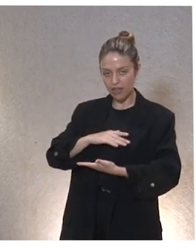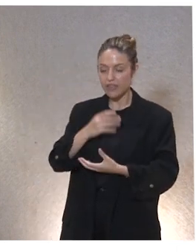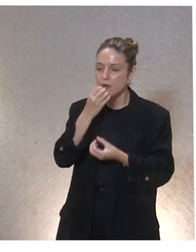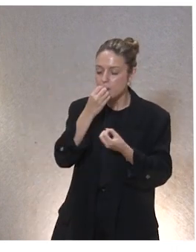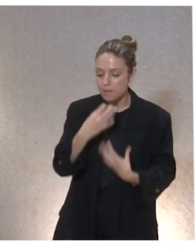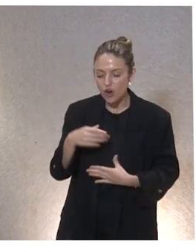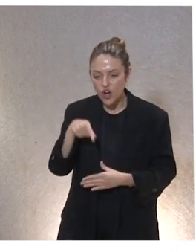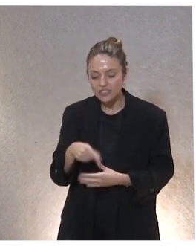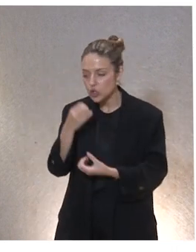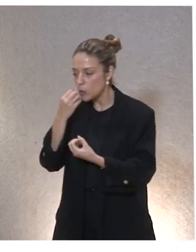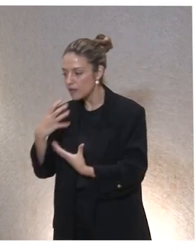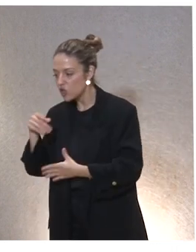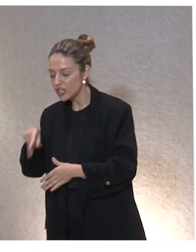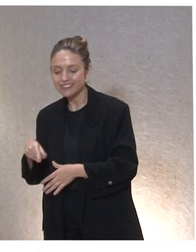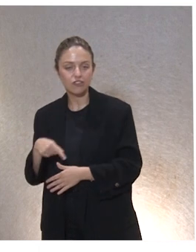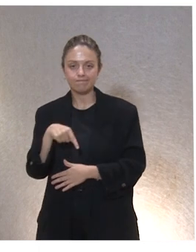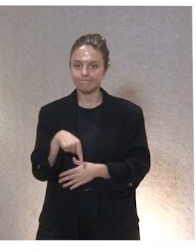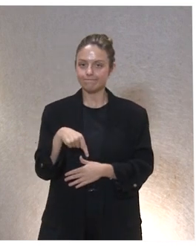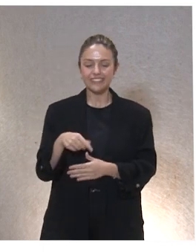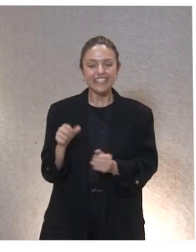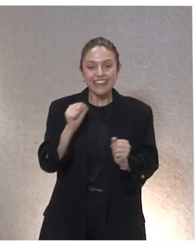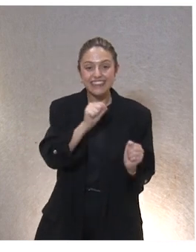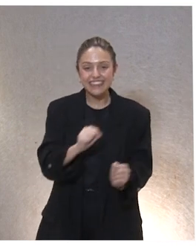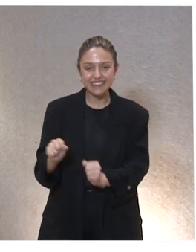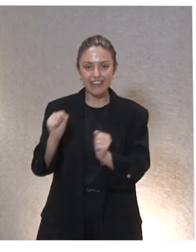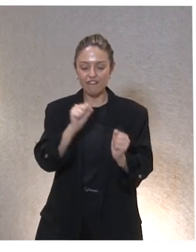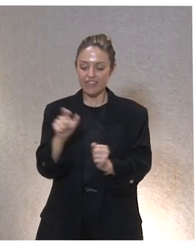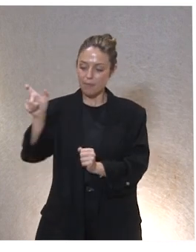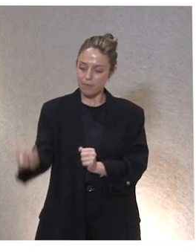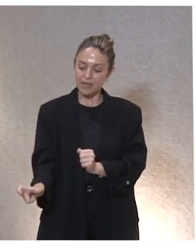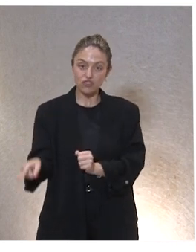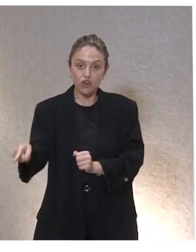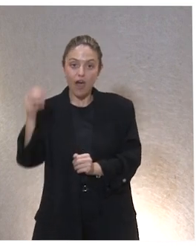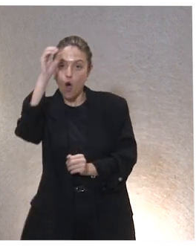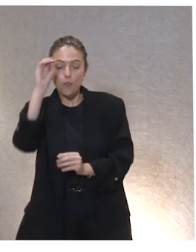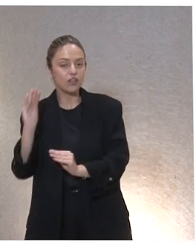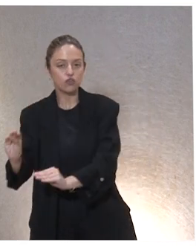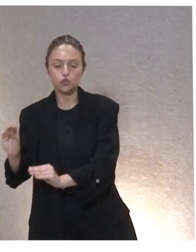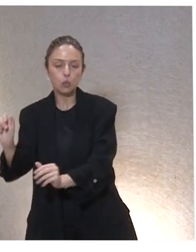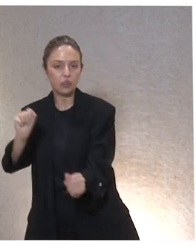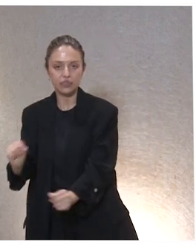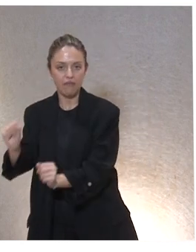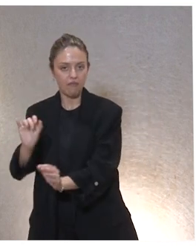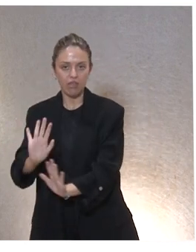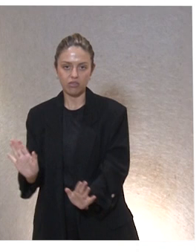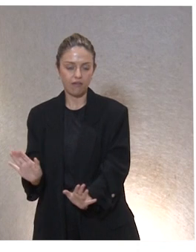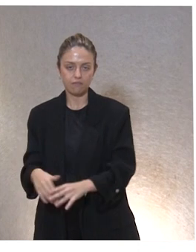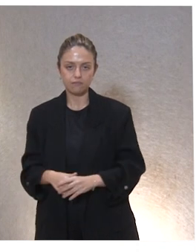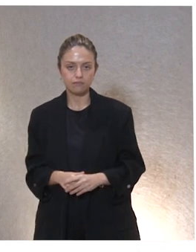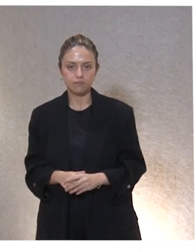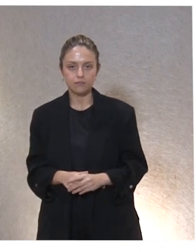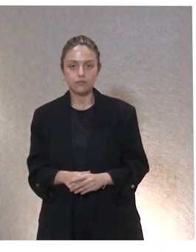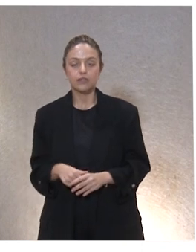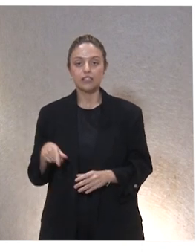y entonces aquí sí que vamos a ser defensores de lo que esa persona opina y evidentemente pues eso eso